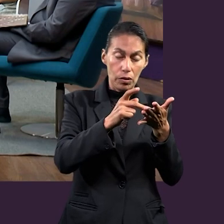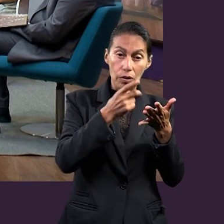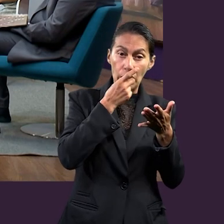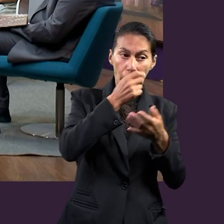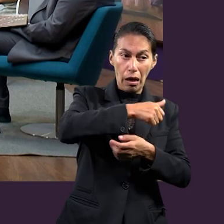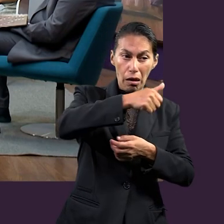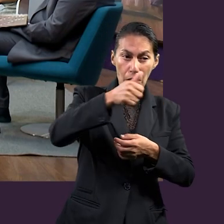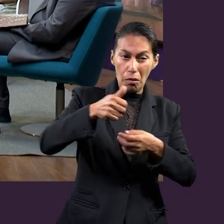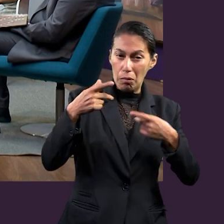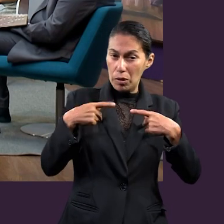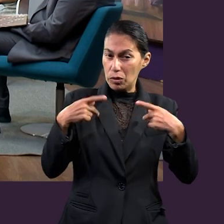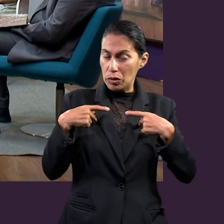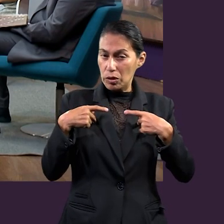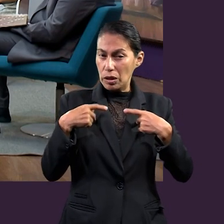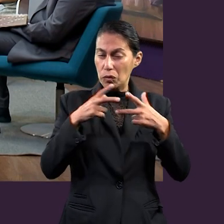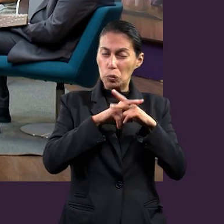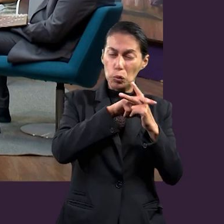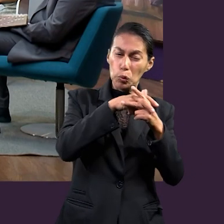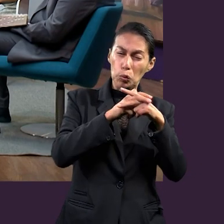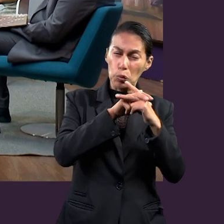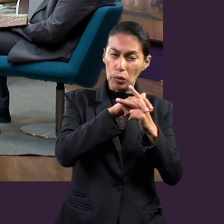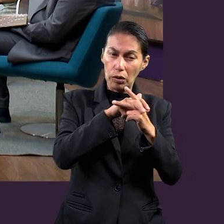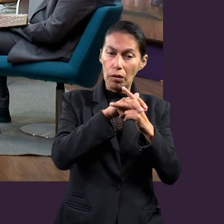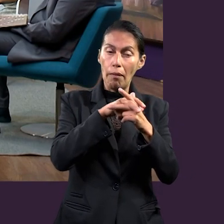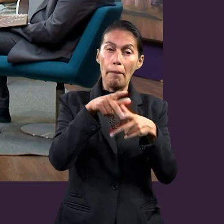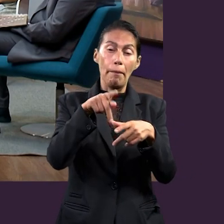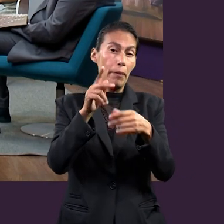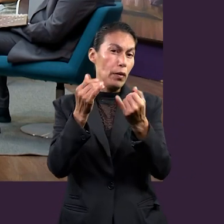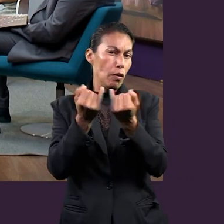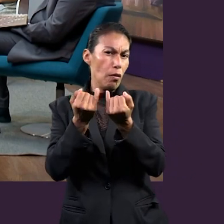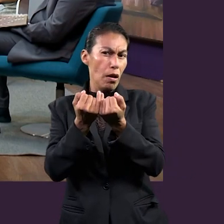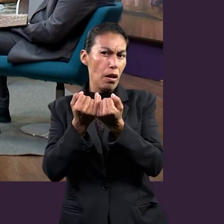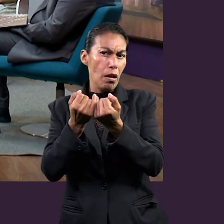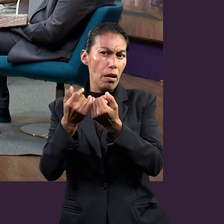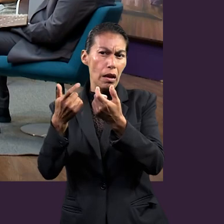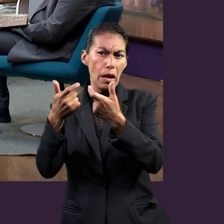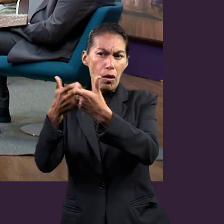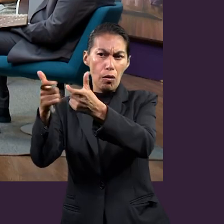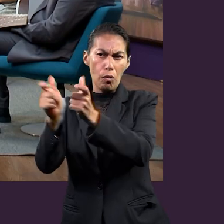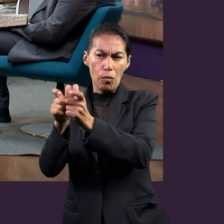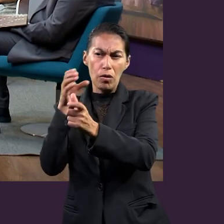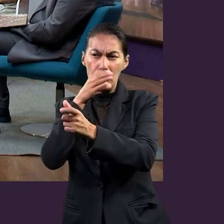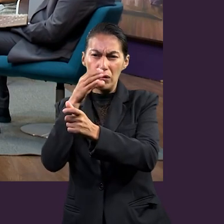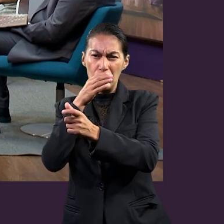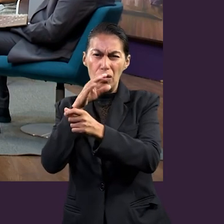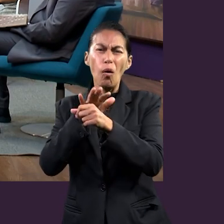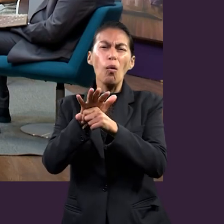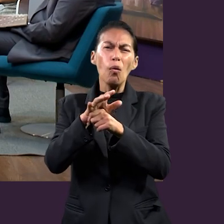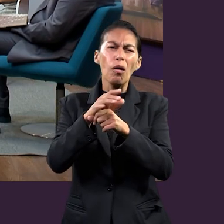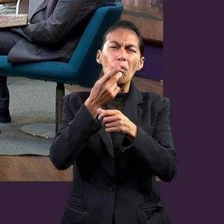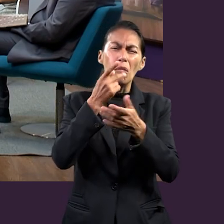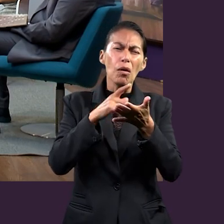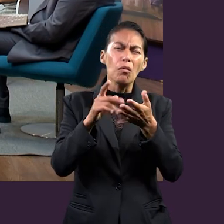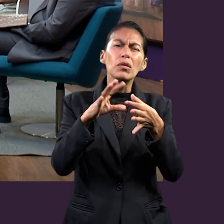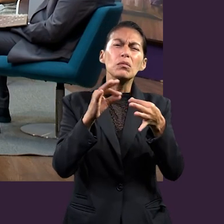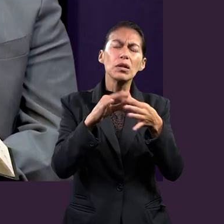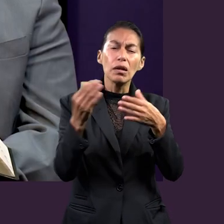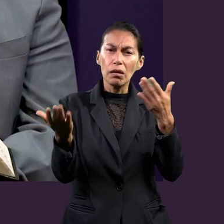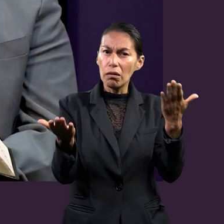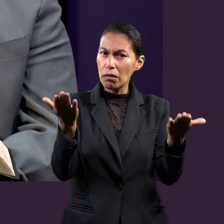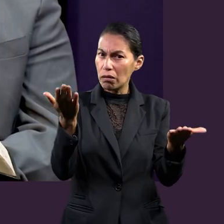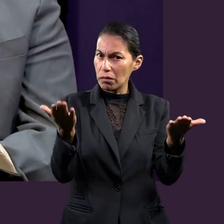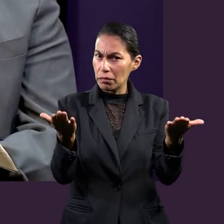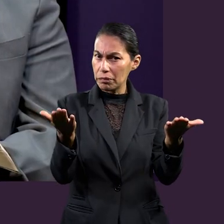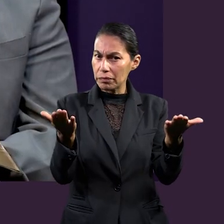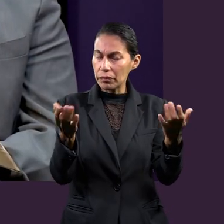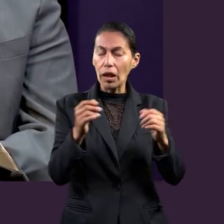batalla individual del cristiano o la batalla colectiva de la iglesia contra el mal? Esa pregunta es interesante,